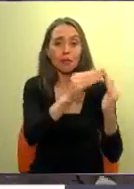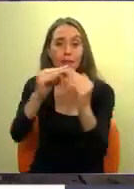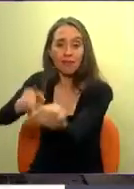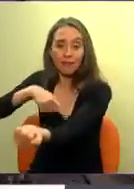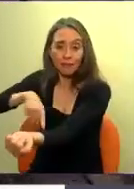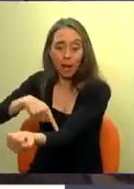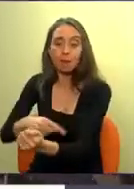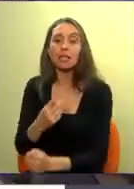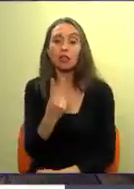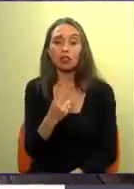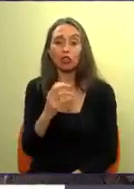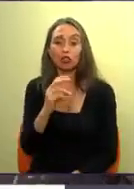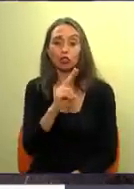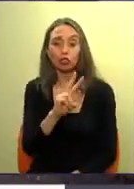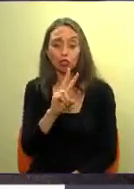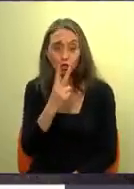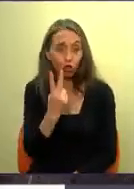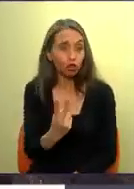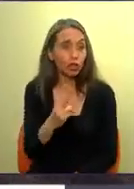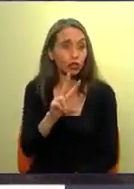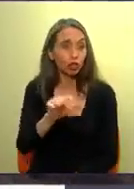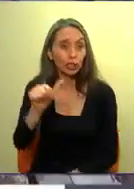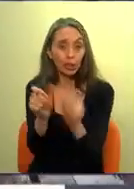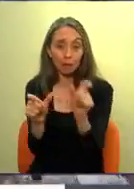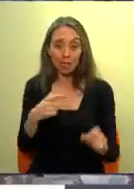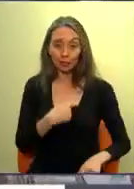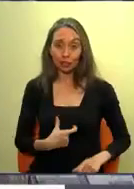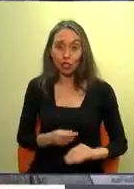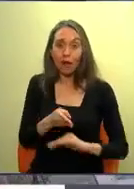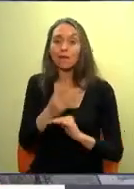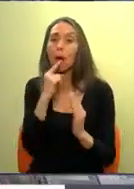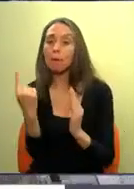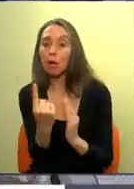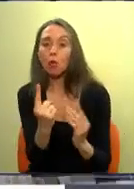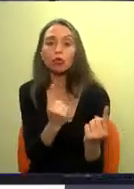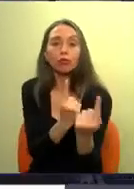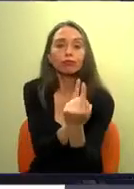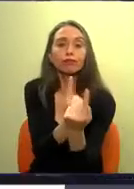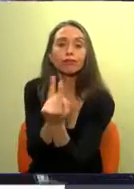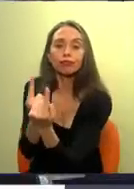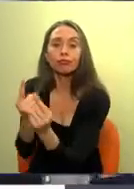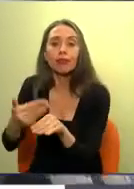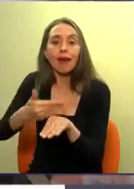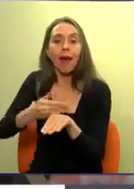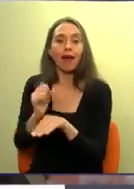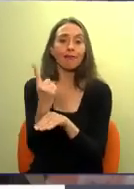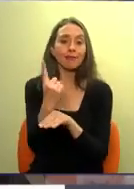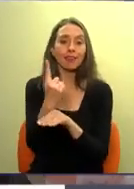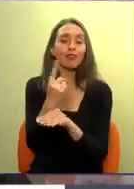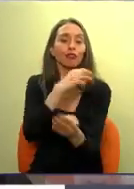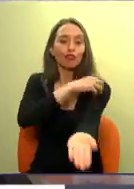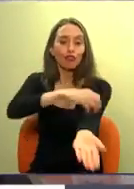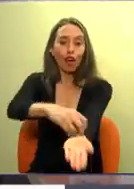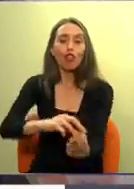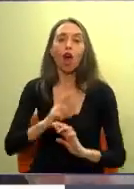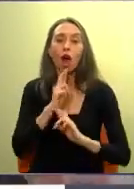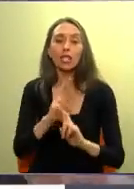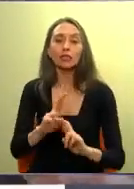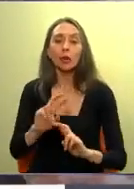286 los encuestadores quienes ya están trabajando en el pre-contacto en todo el país. Los resultados estarán el primer semestre del